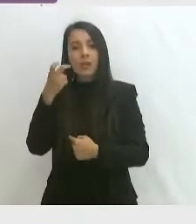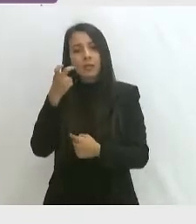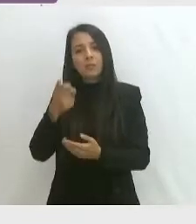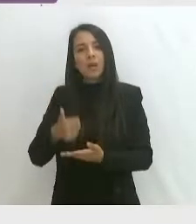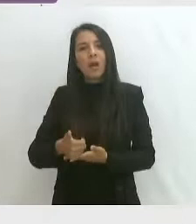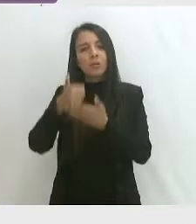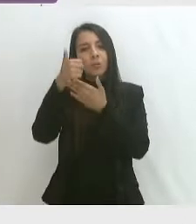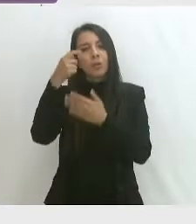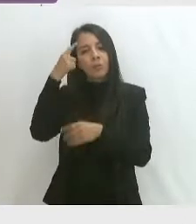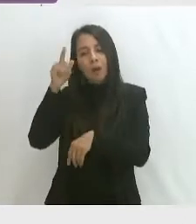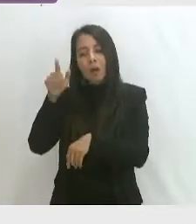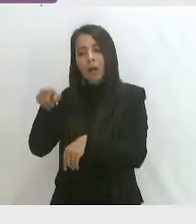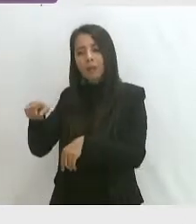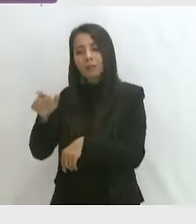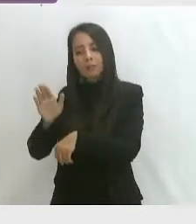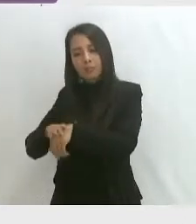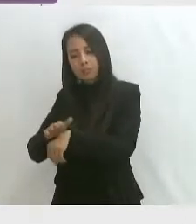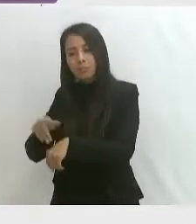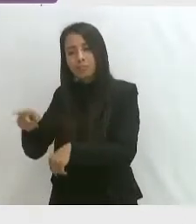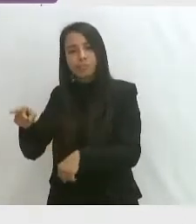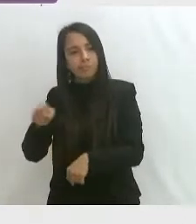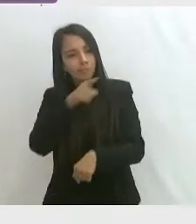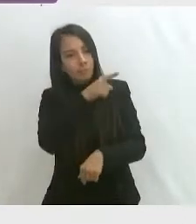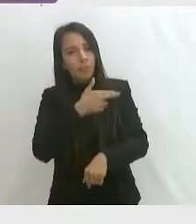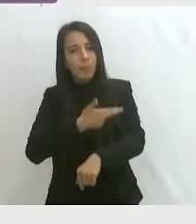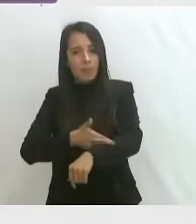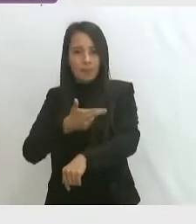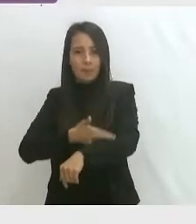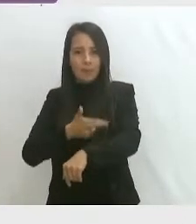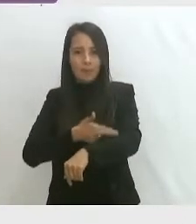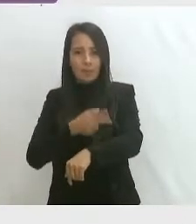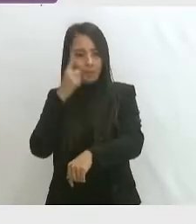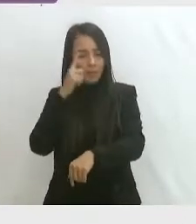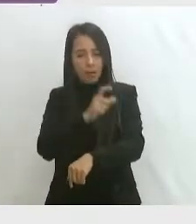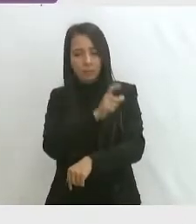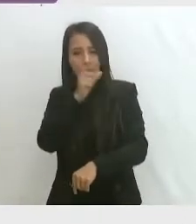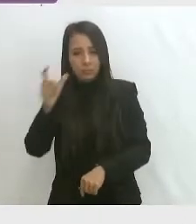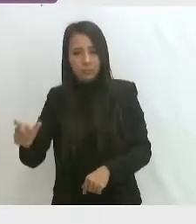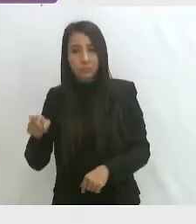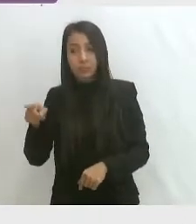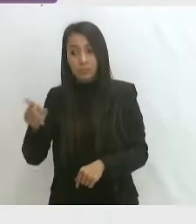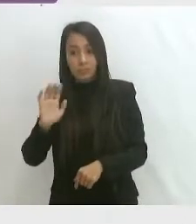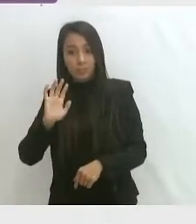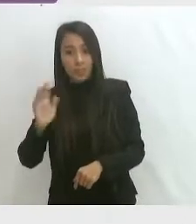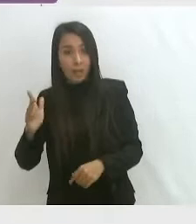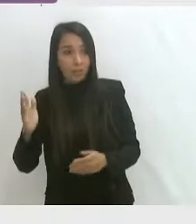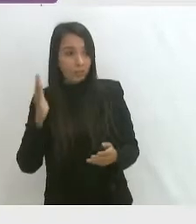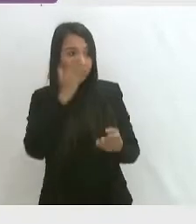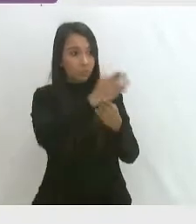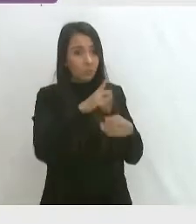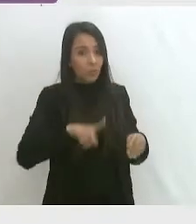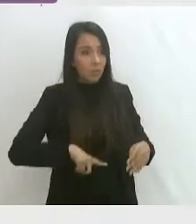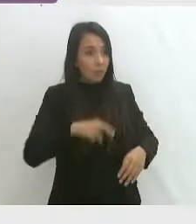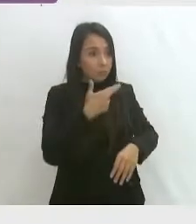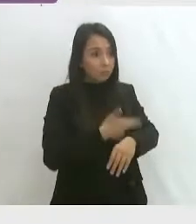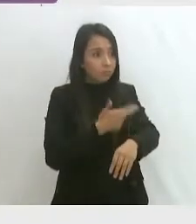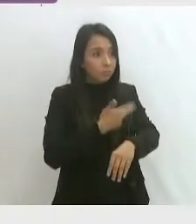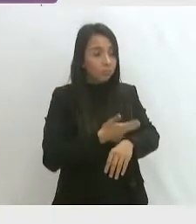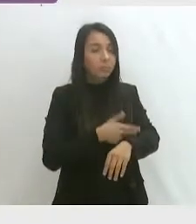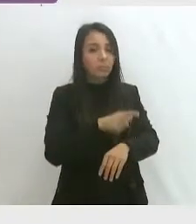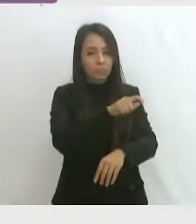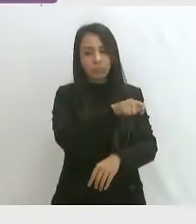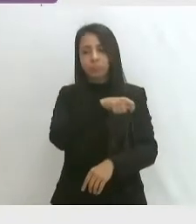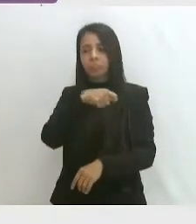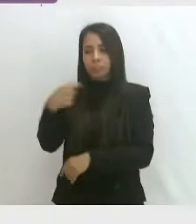realicen con nosotros su trámite. En el momento en que ellos lo realicen, nosotros les vamos a otorgar el TAG